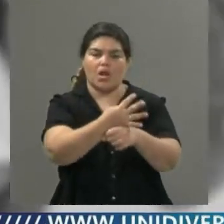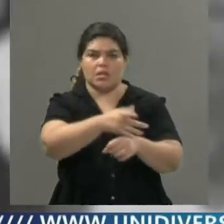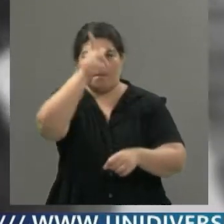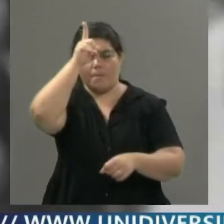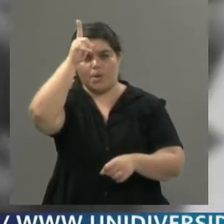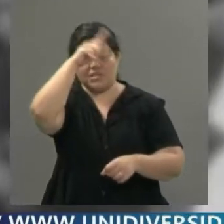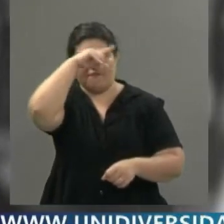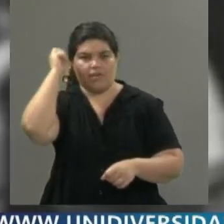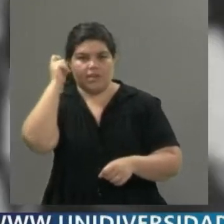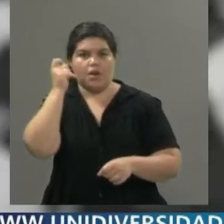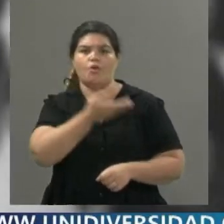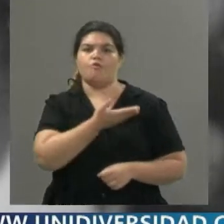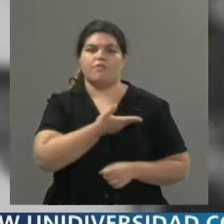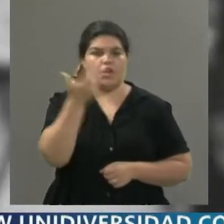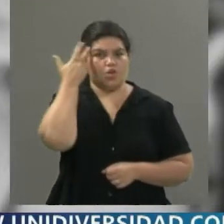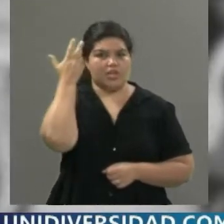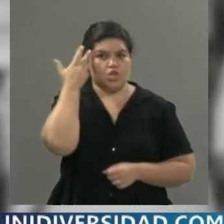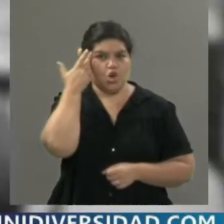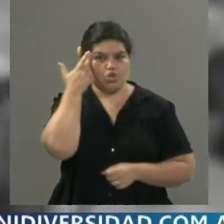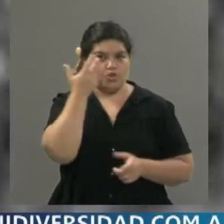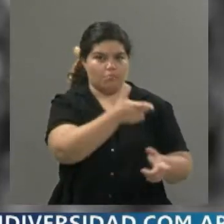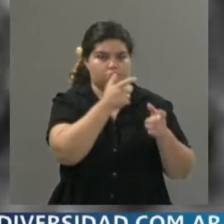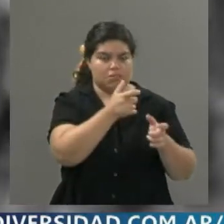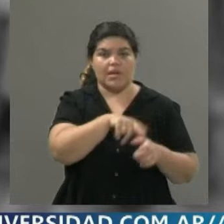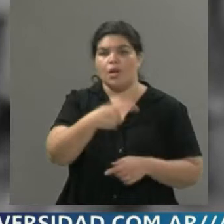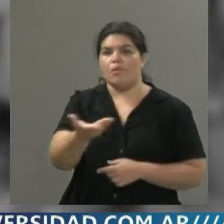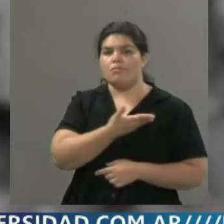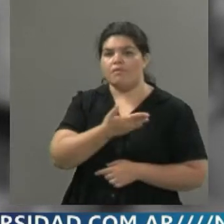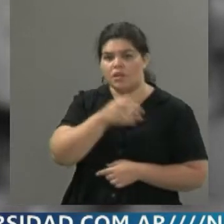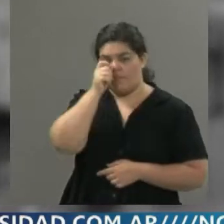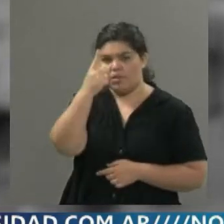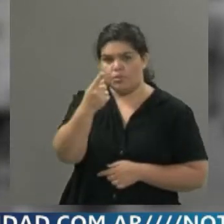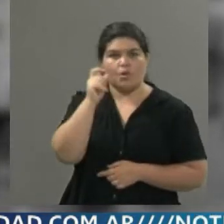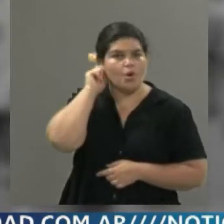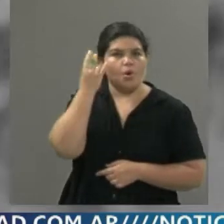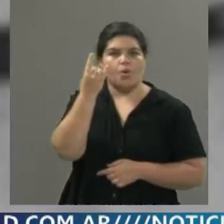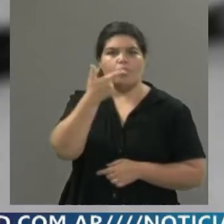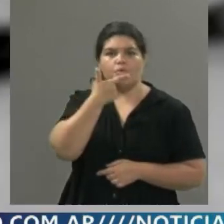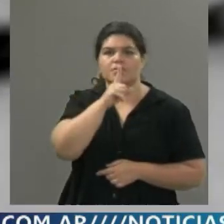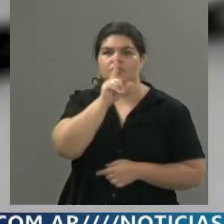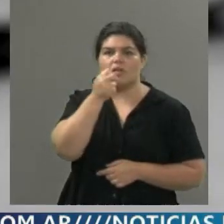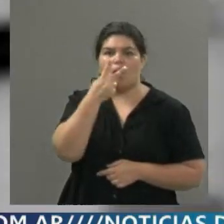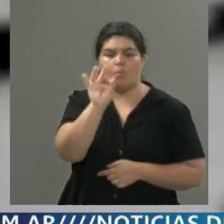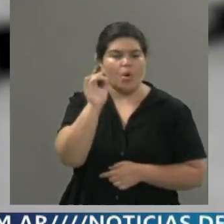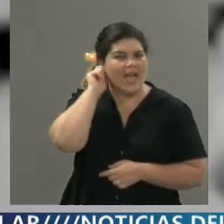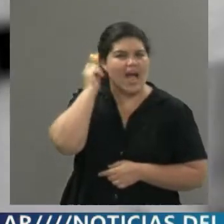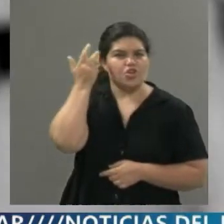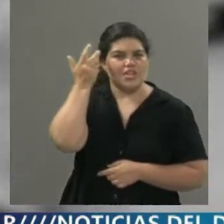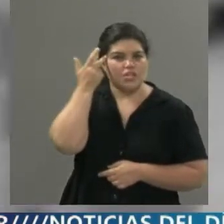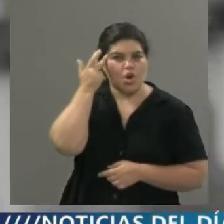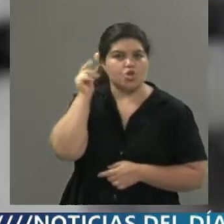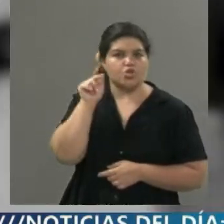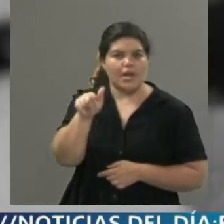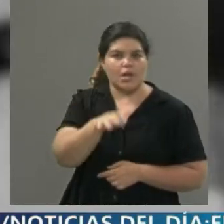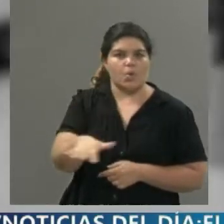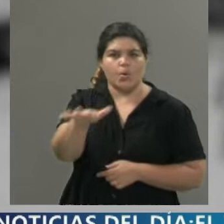en febrero, el 18 de febrero. El 21 de febrero fue asesinado Gustavo Jiménez, que vive 18 años en la